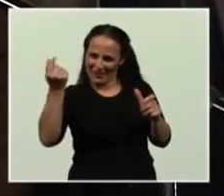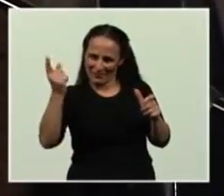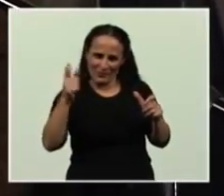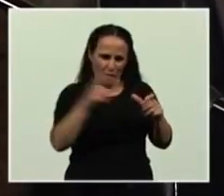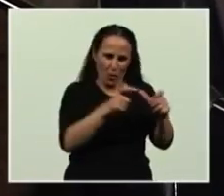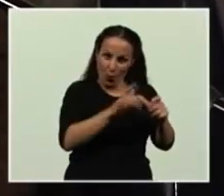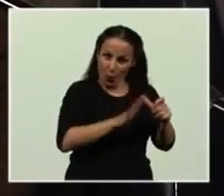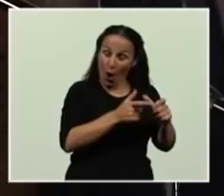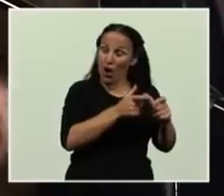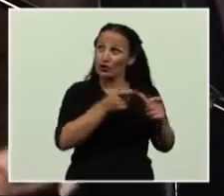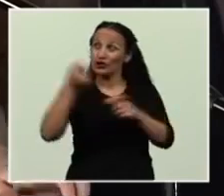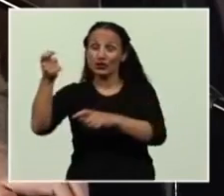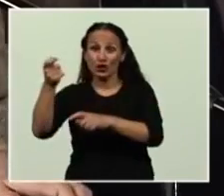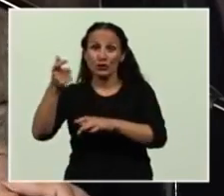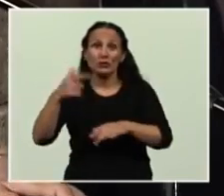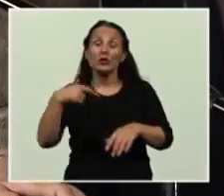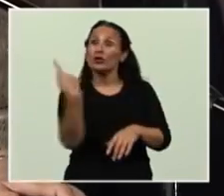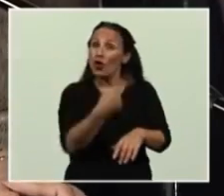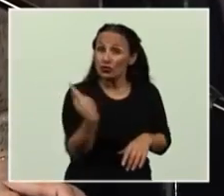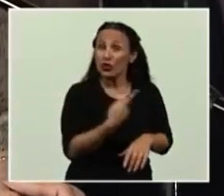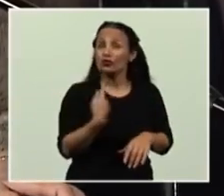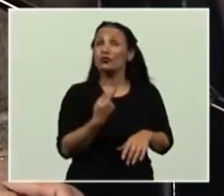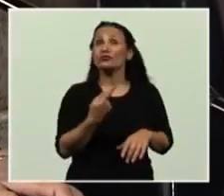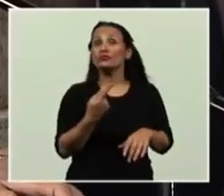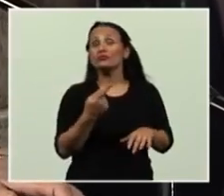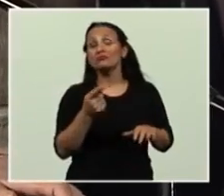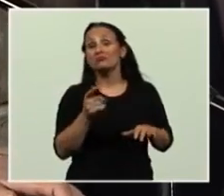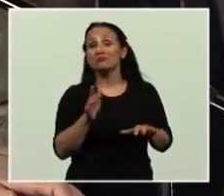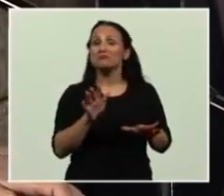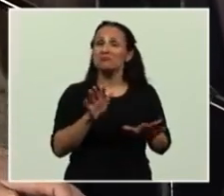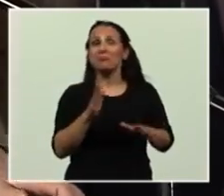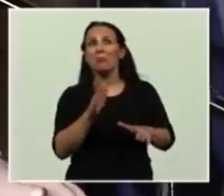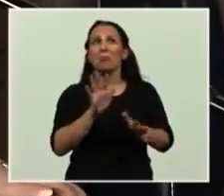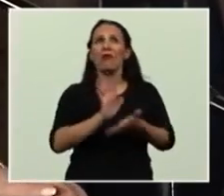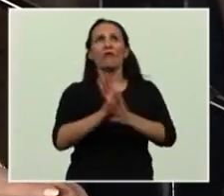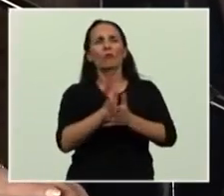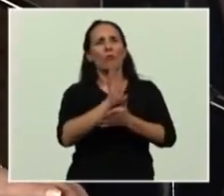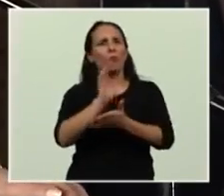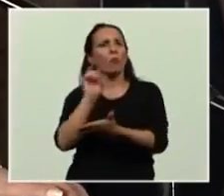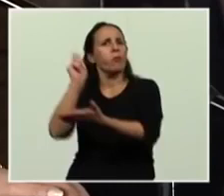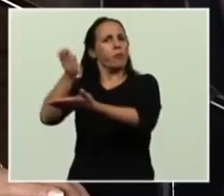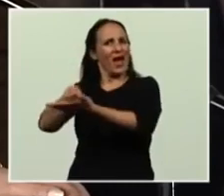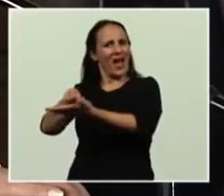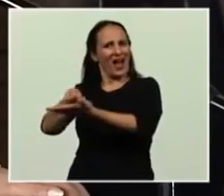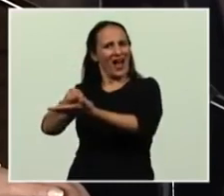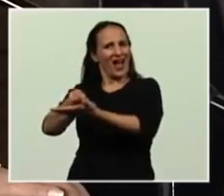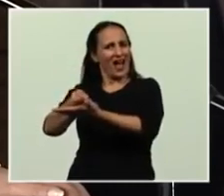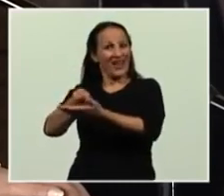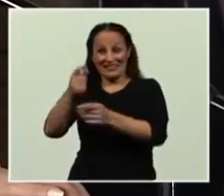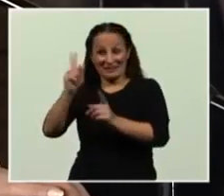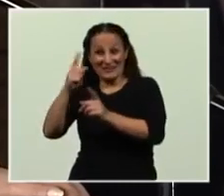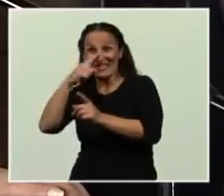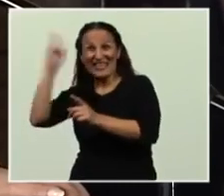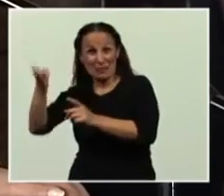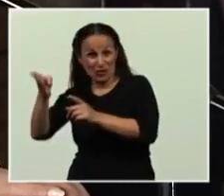que nos han condenado, estaríamos pagándole al 7